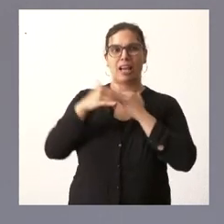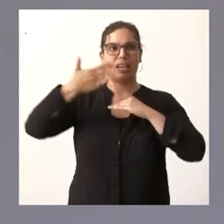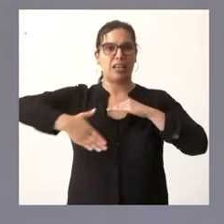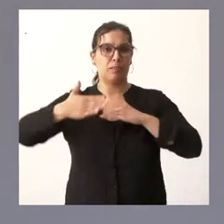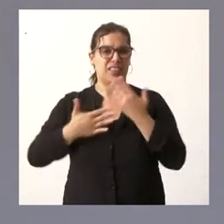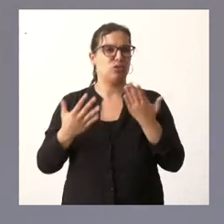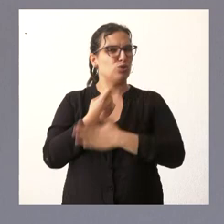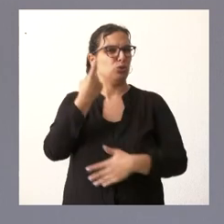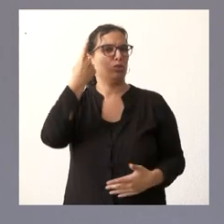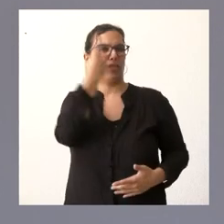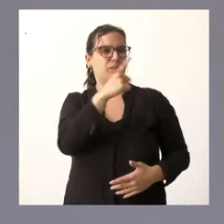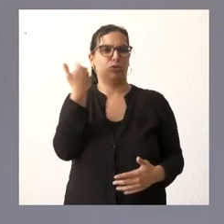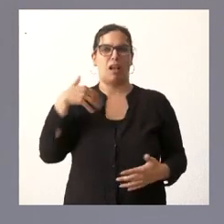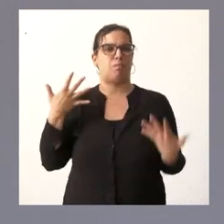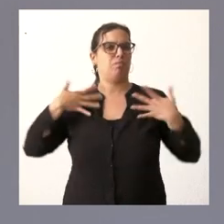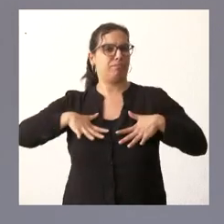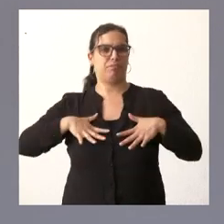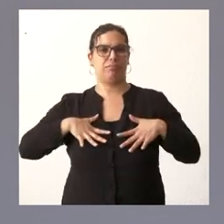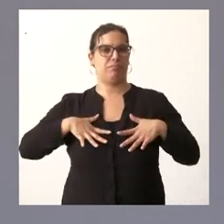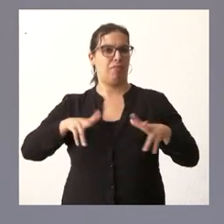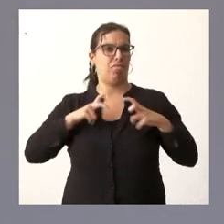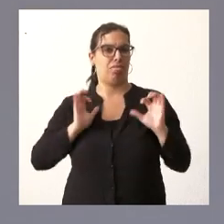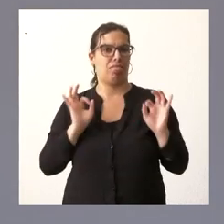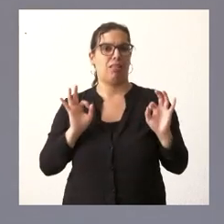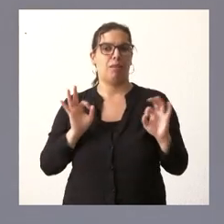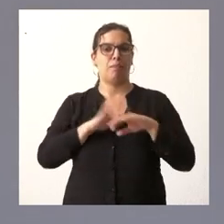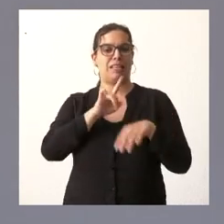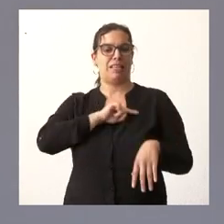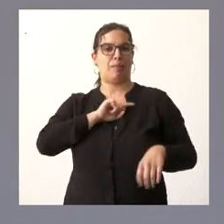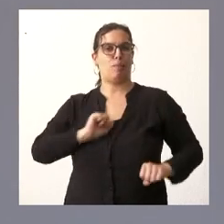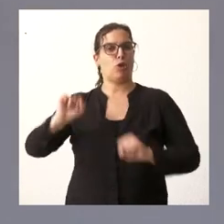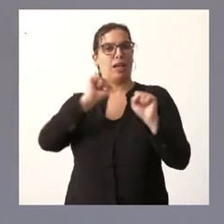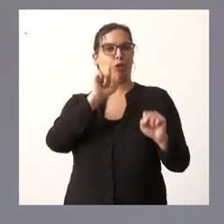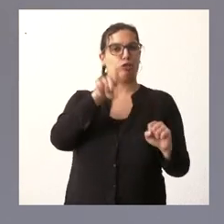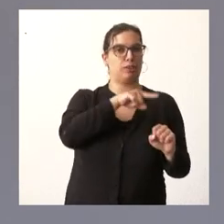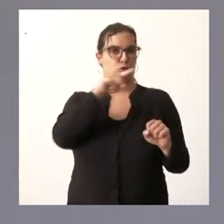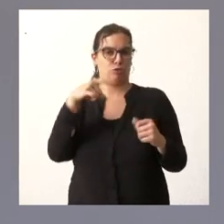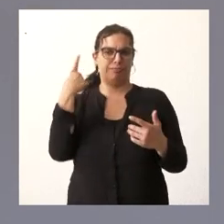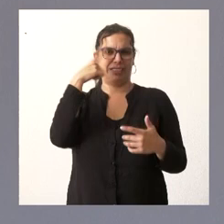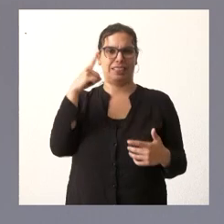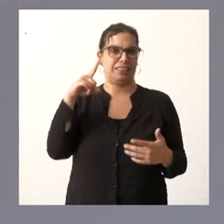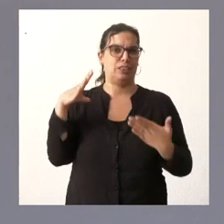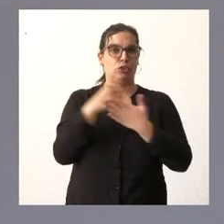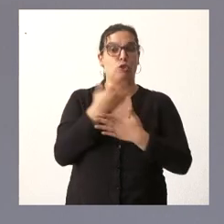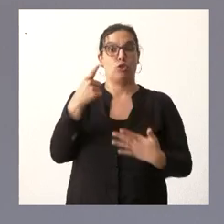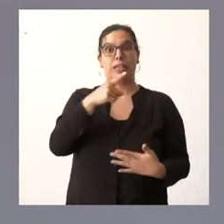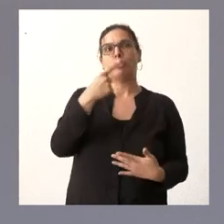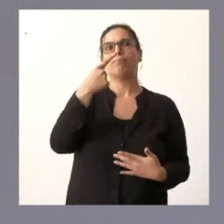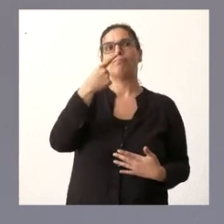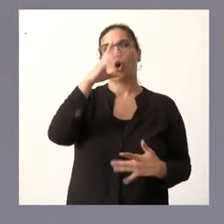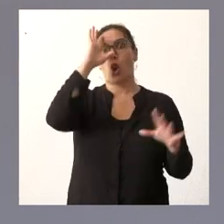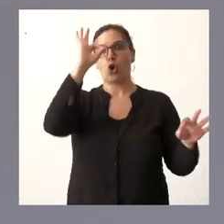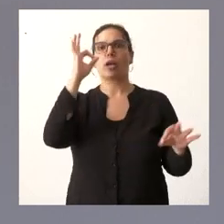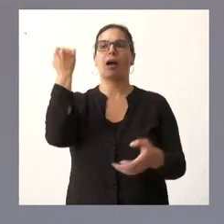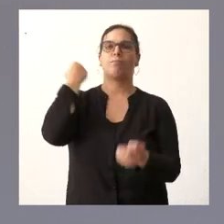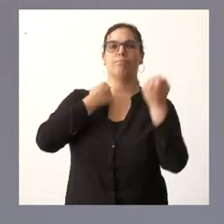de separación donde nos sentimos con mayor nivel de protección y por tanto que sobre esa base es en lo que hay que actuar desde